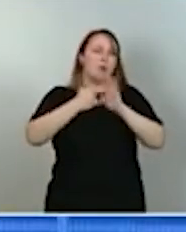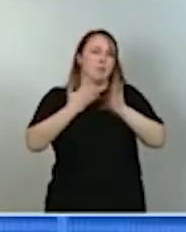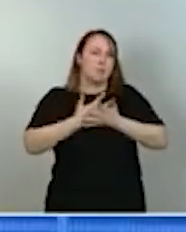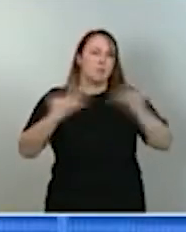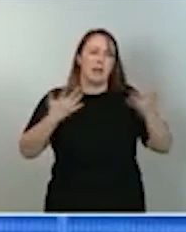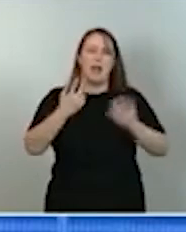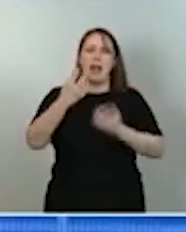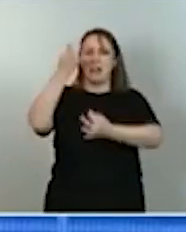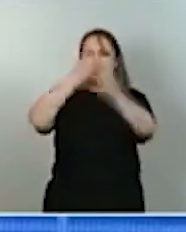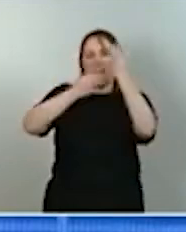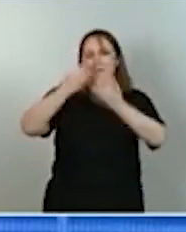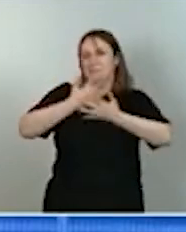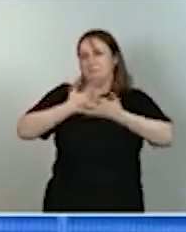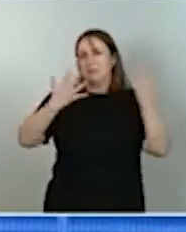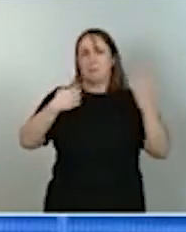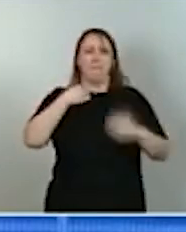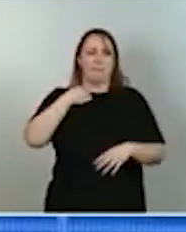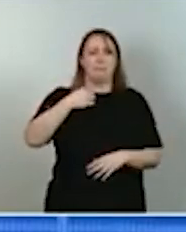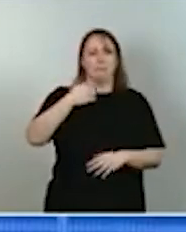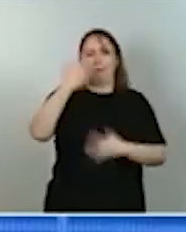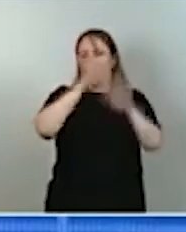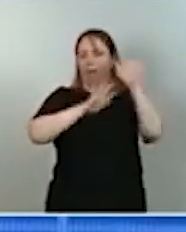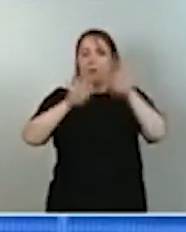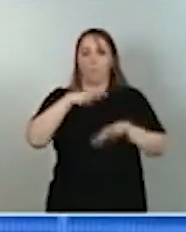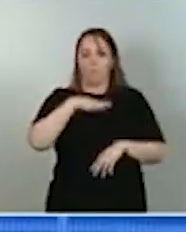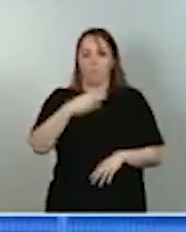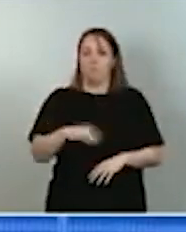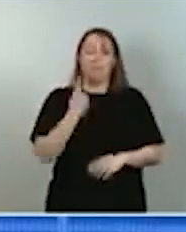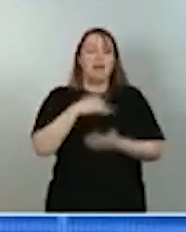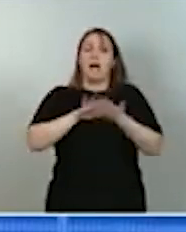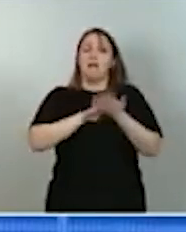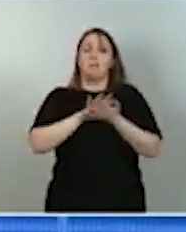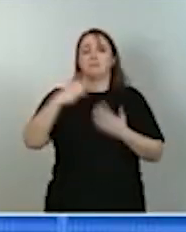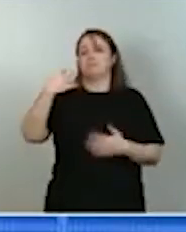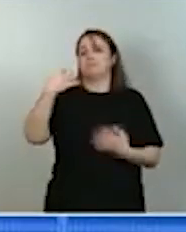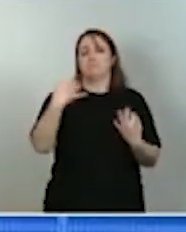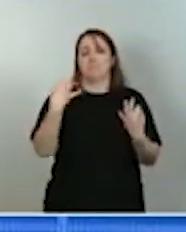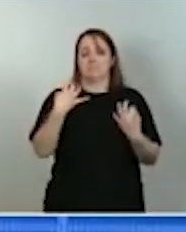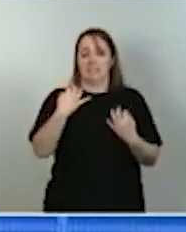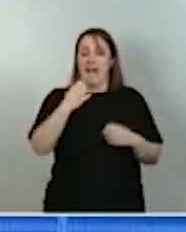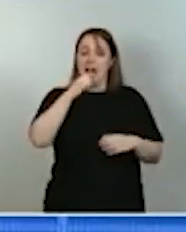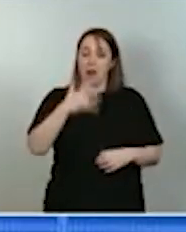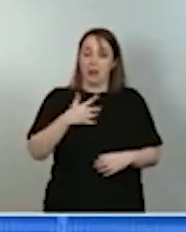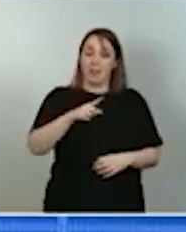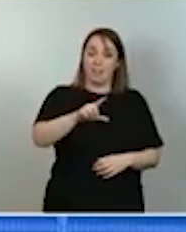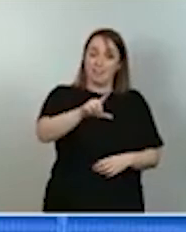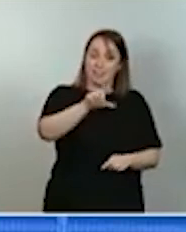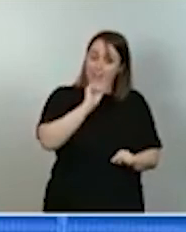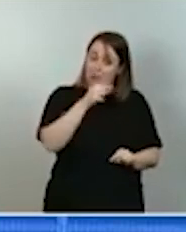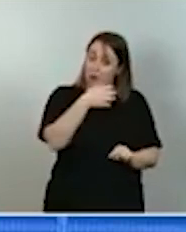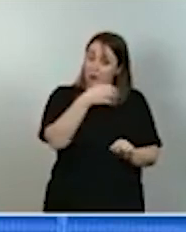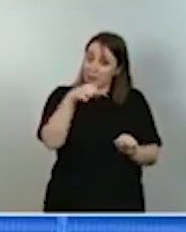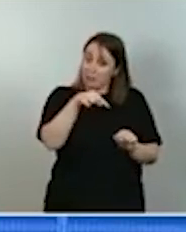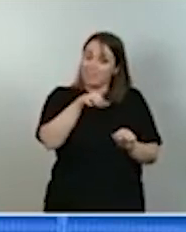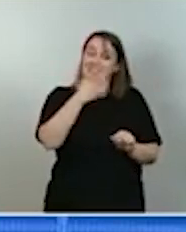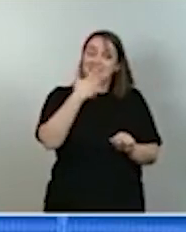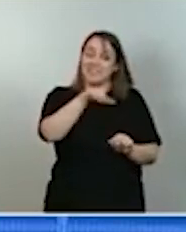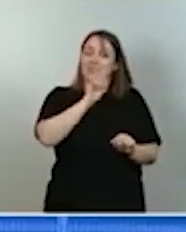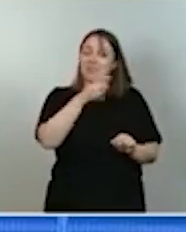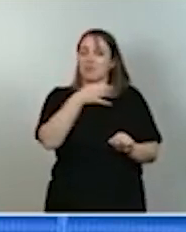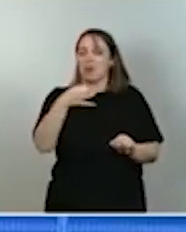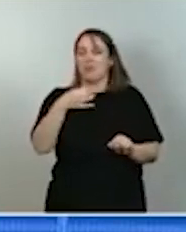en realidad, en el fondo, estamos hablando solo de una cosa, de tomar ahora las decisiones correctas para encauzar el futuro de nuestro país.